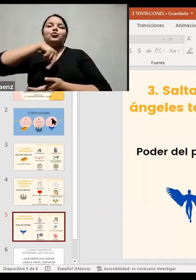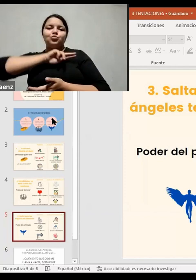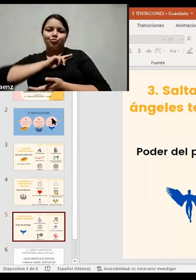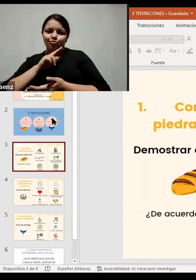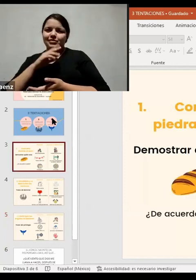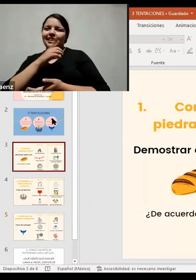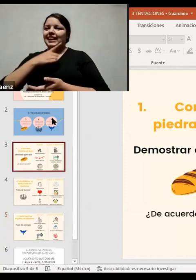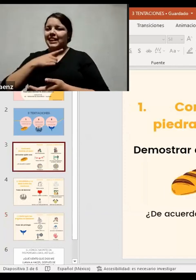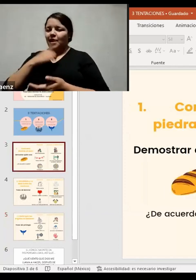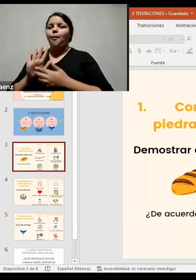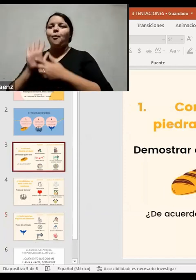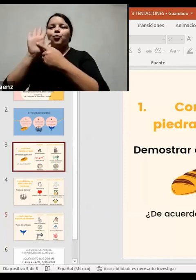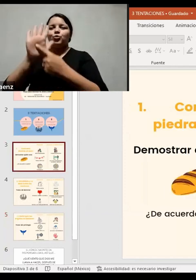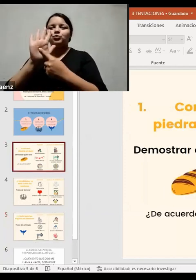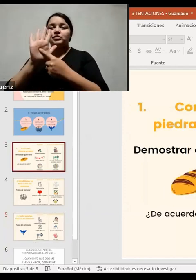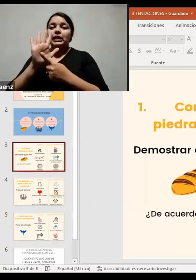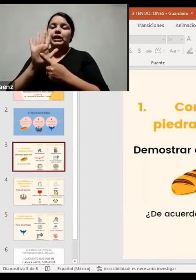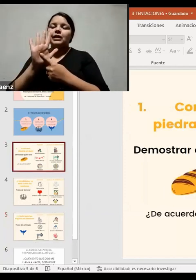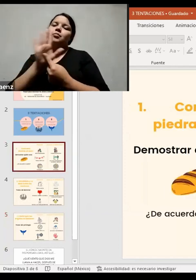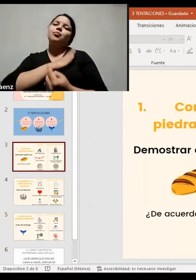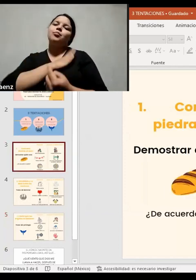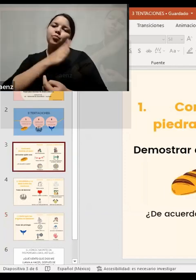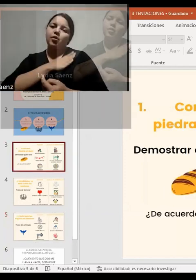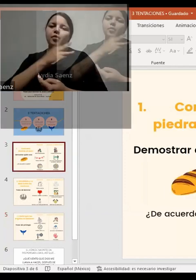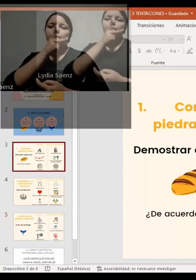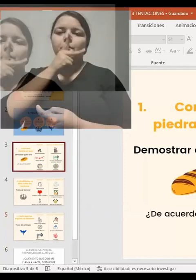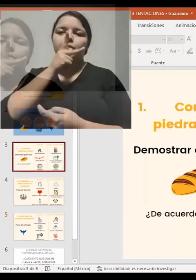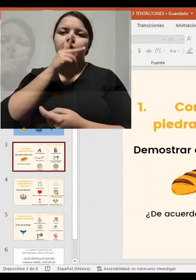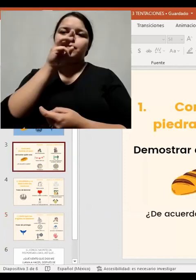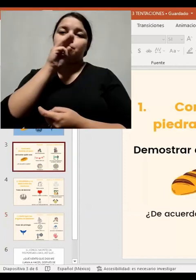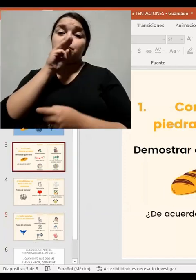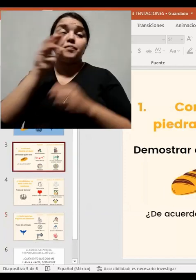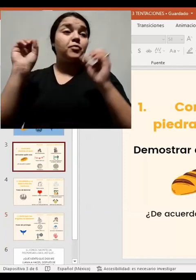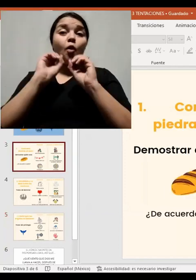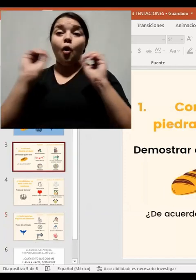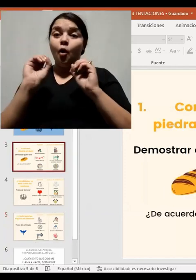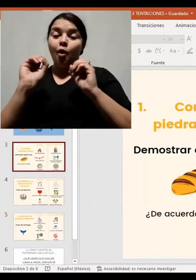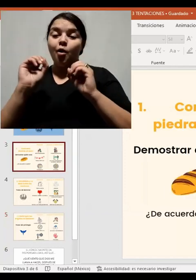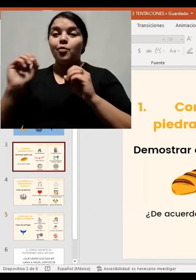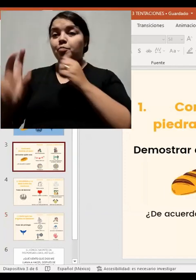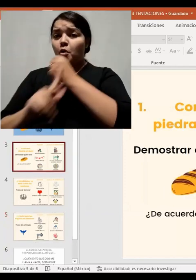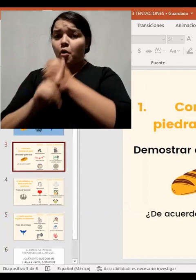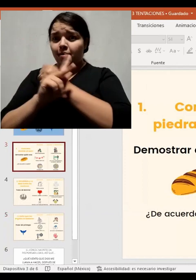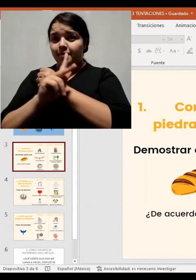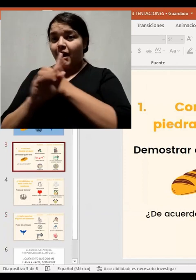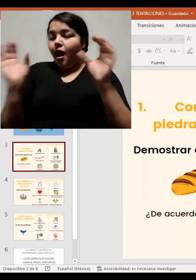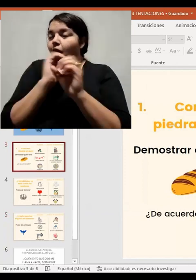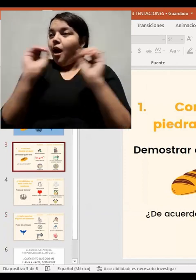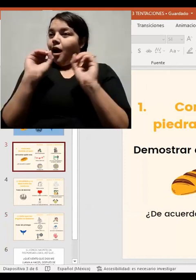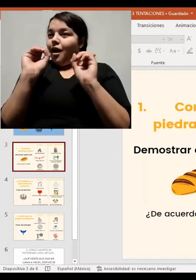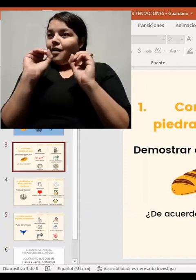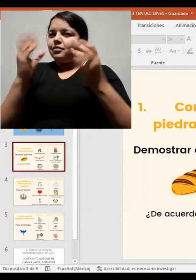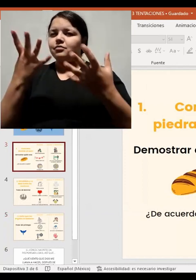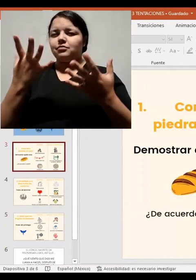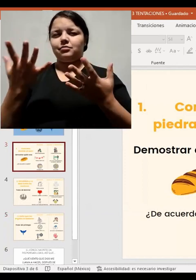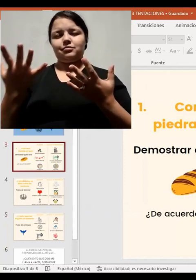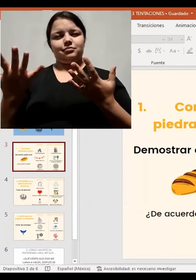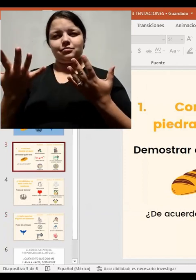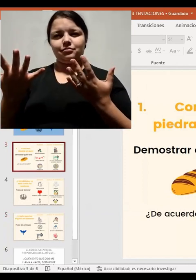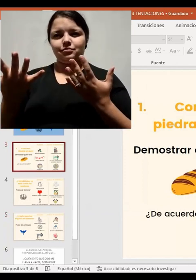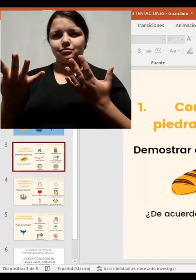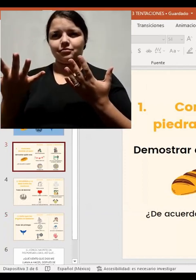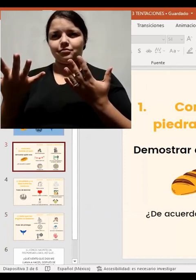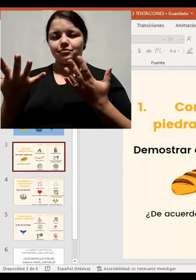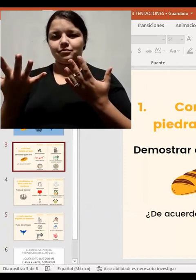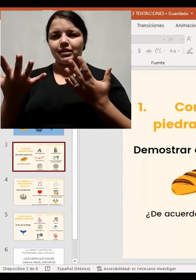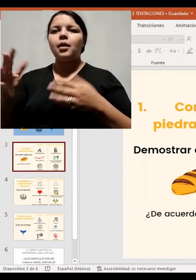cómo es ser un buen padre y una buena madre. Entonces, si yo quiero demostrarlo, dependiendo a lo que la sociedad